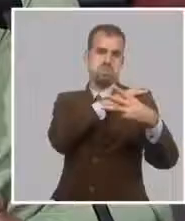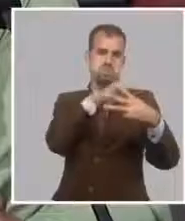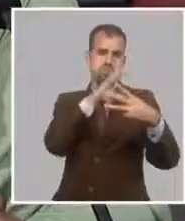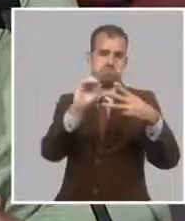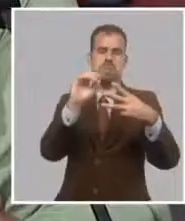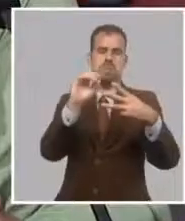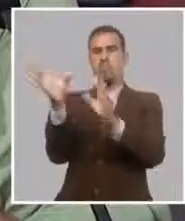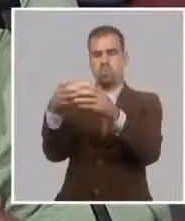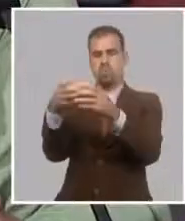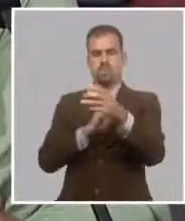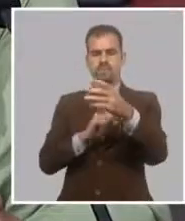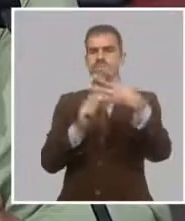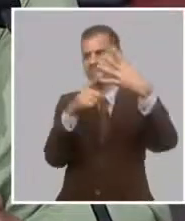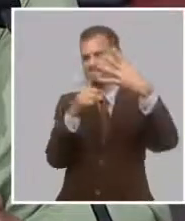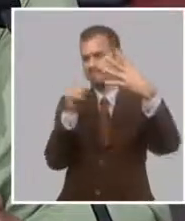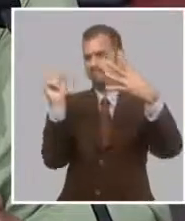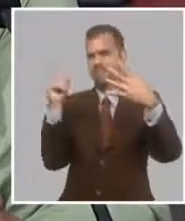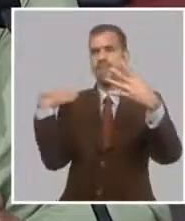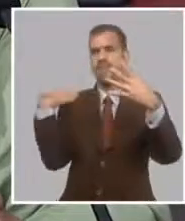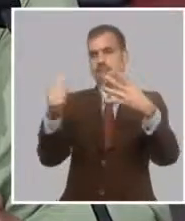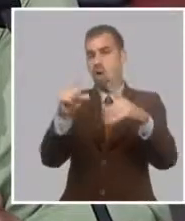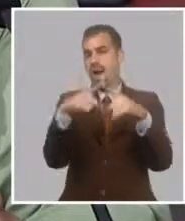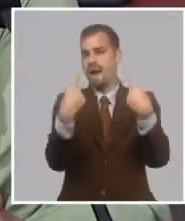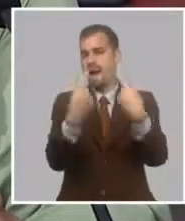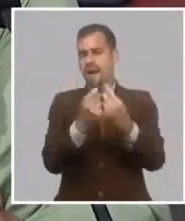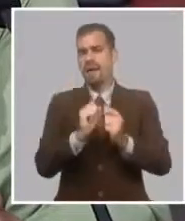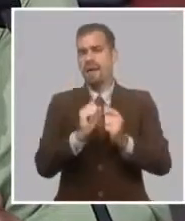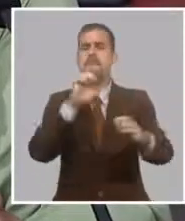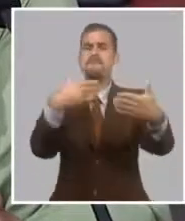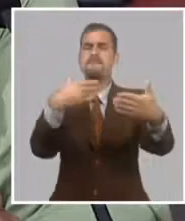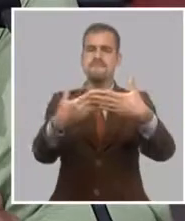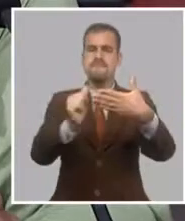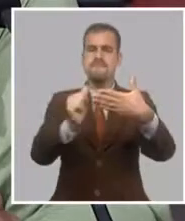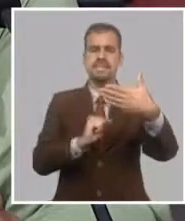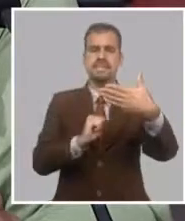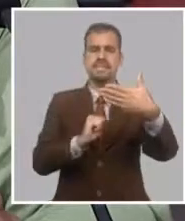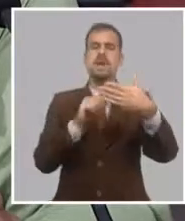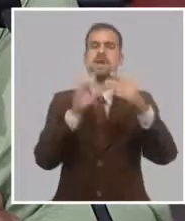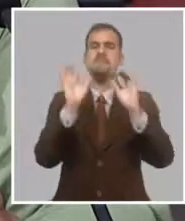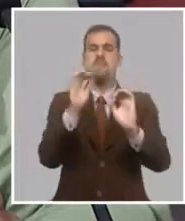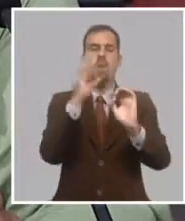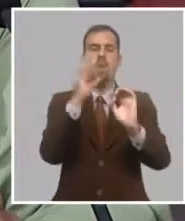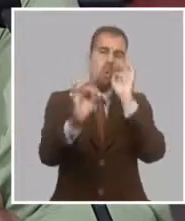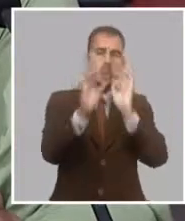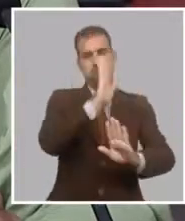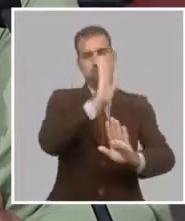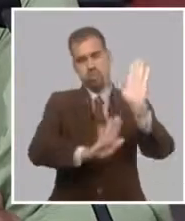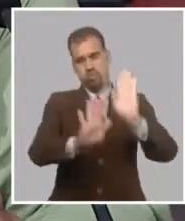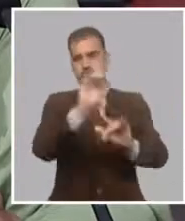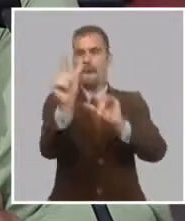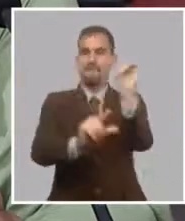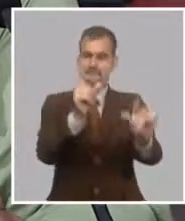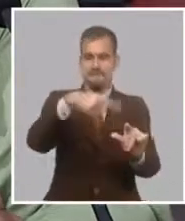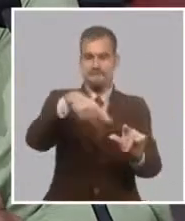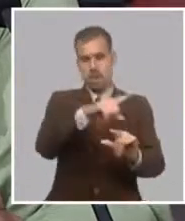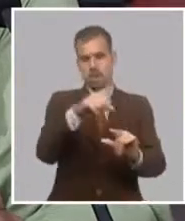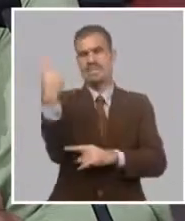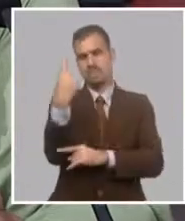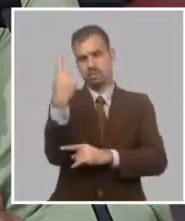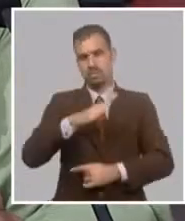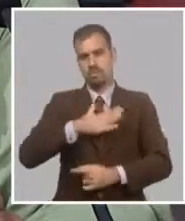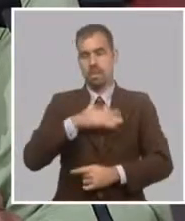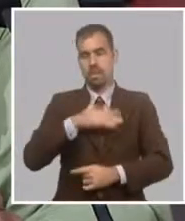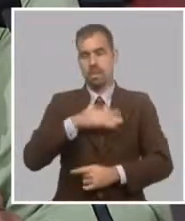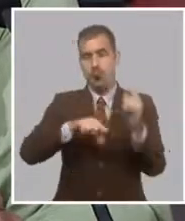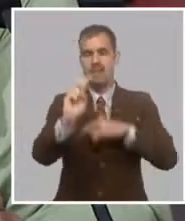Fermín Mesa García, director general de la empresa de seguros nacionales, quien ahora pues está también asumiendo como